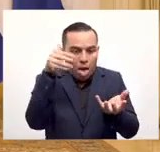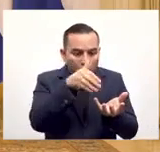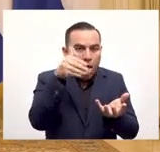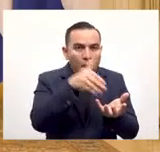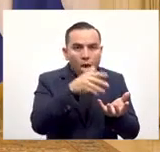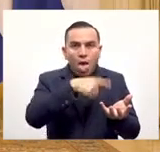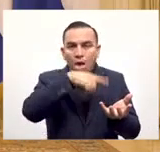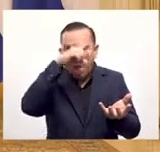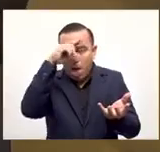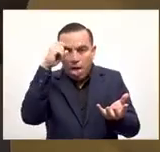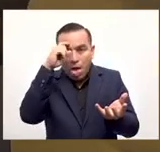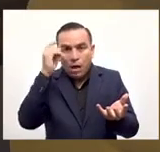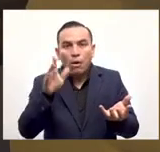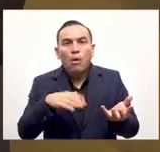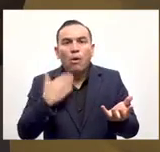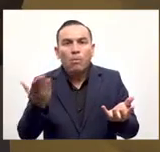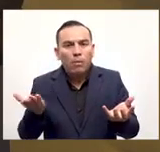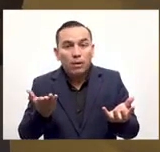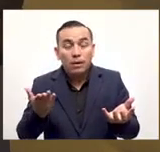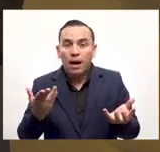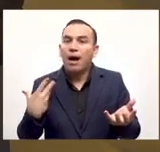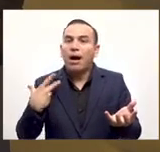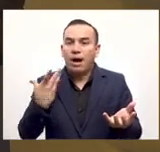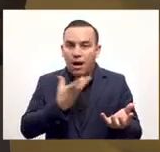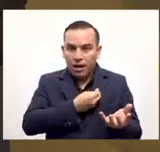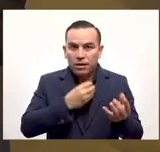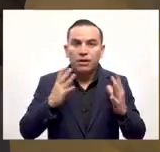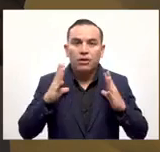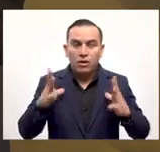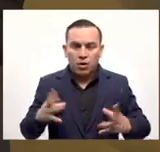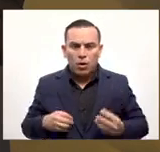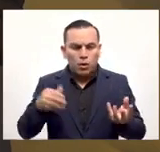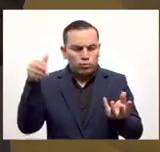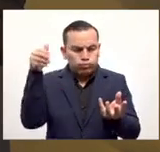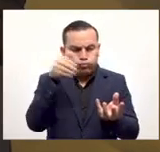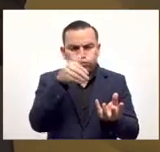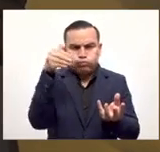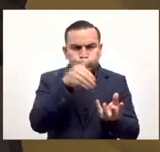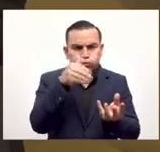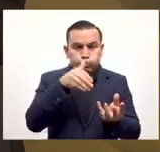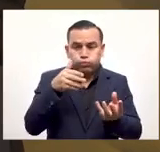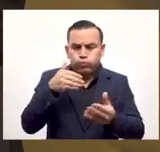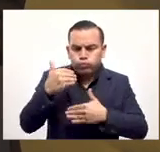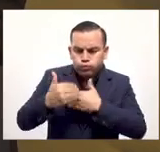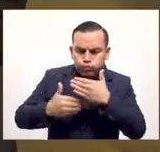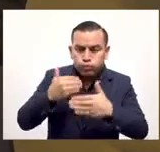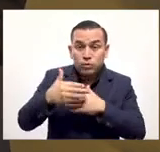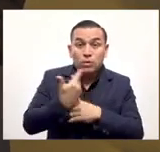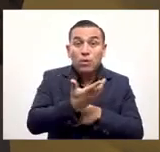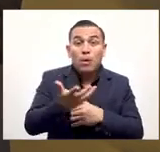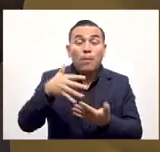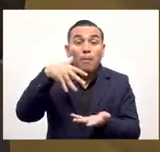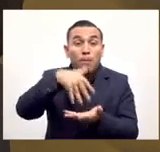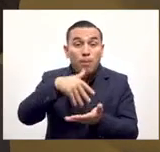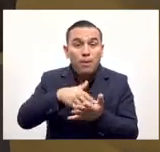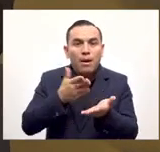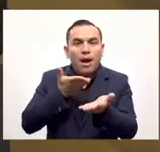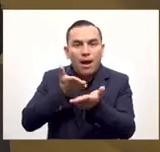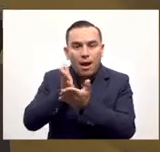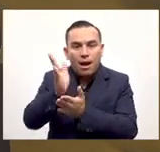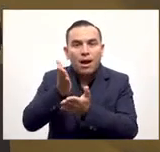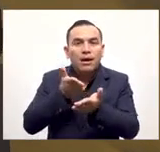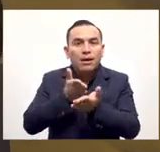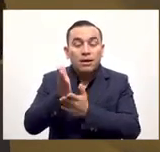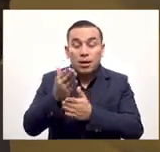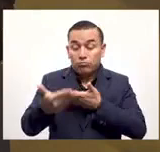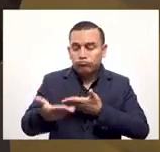capacitar a mi personal. No hay problema. El Estado va a promover la capacitación y los mecanismos necesarios para que la población pueda acceder